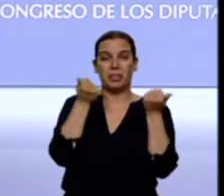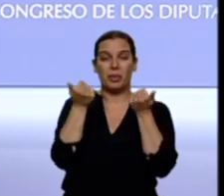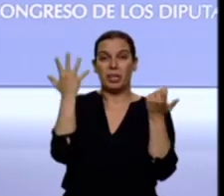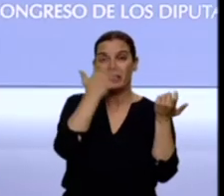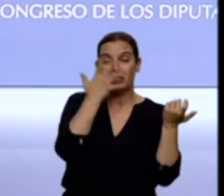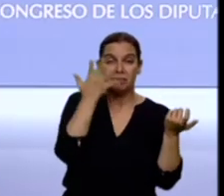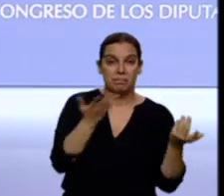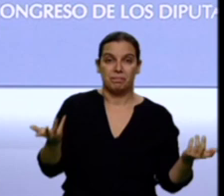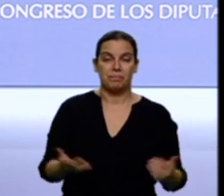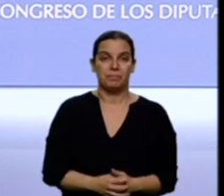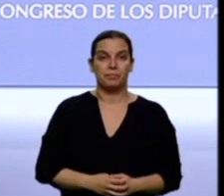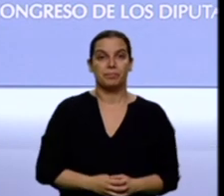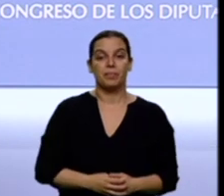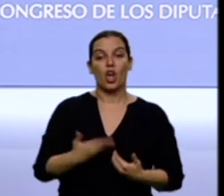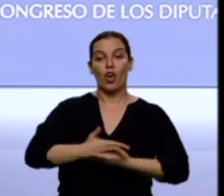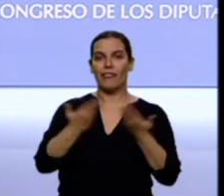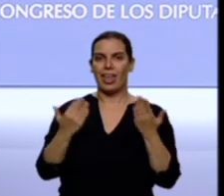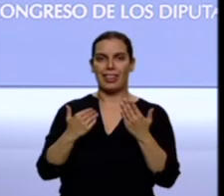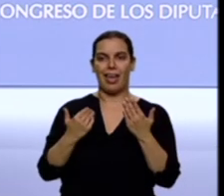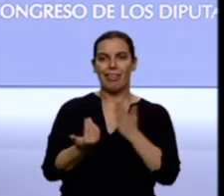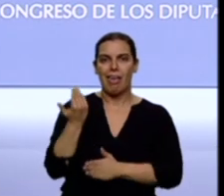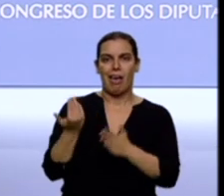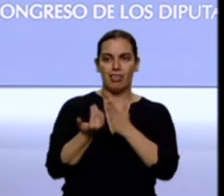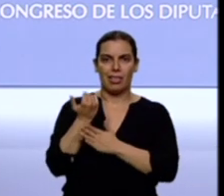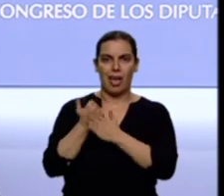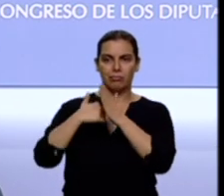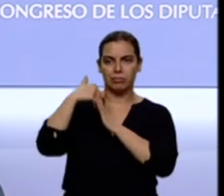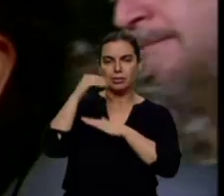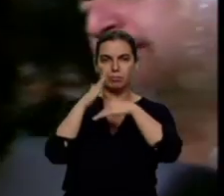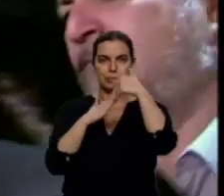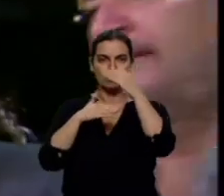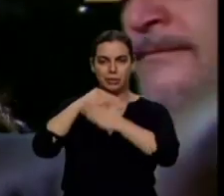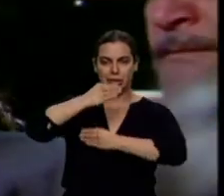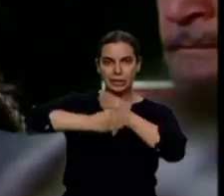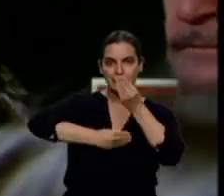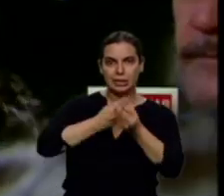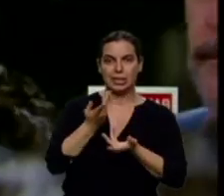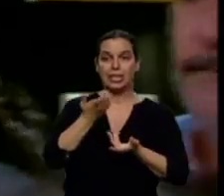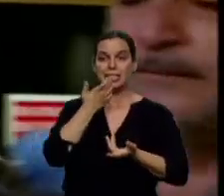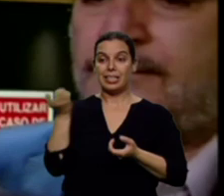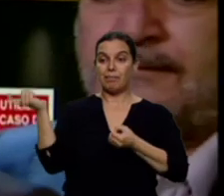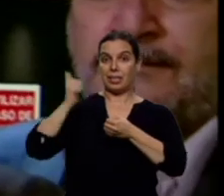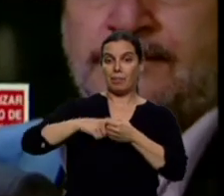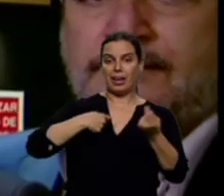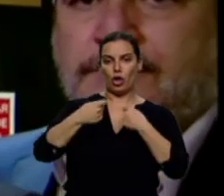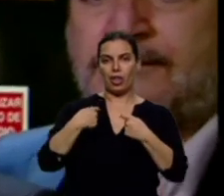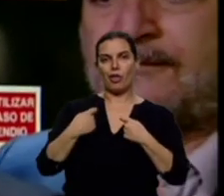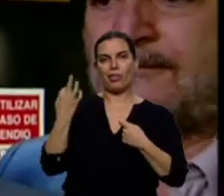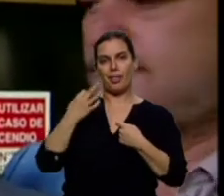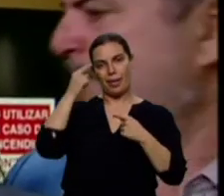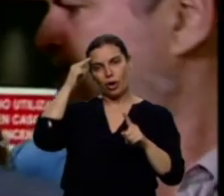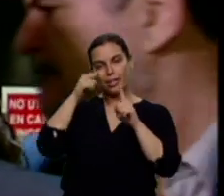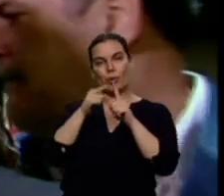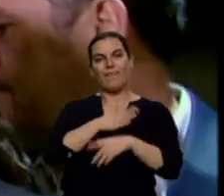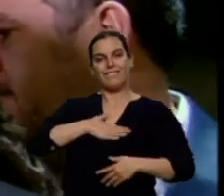se construye día a día y a unas negociaciones se viene con ánimo de pactar. Más tarde o más temprano convenceremos al